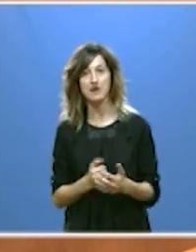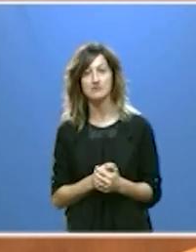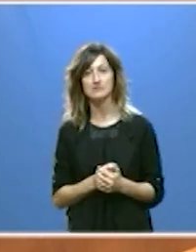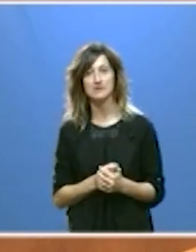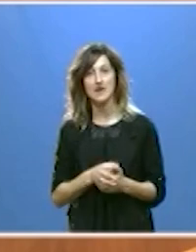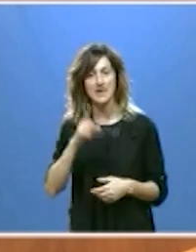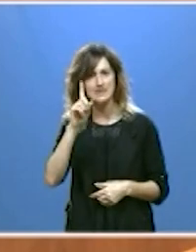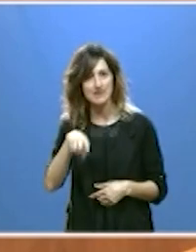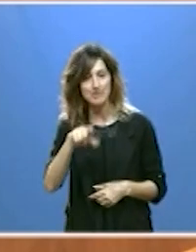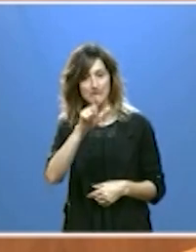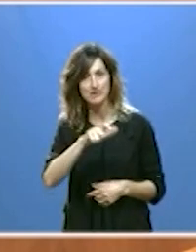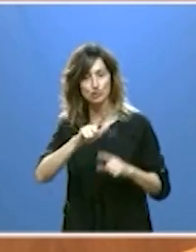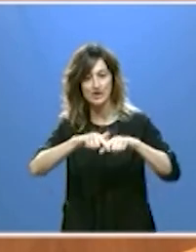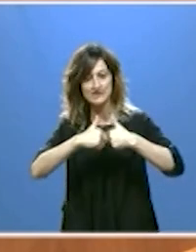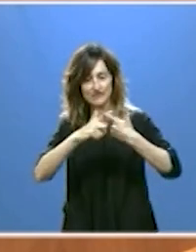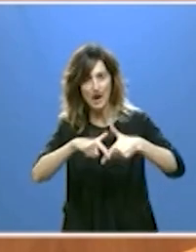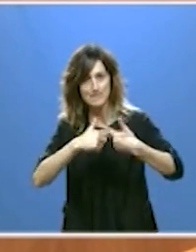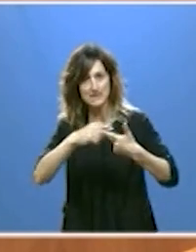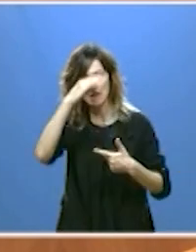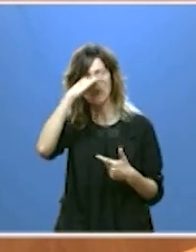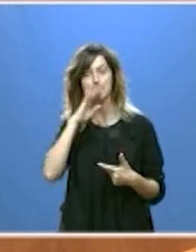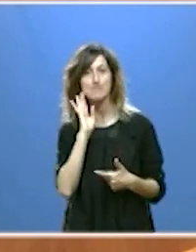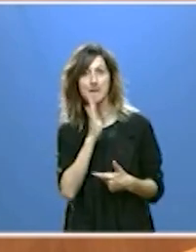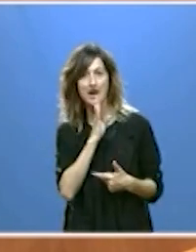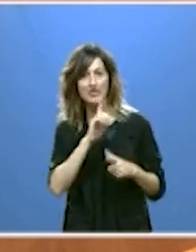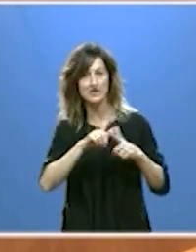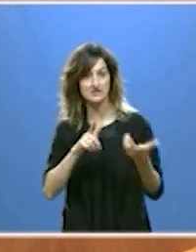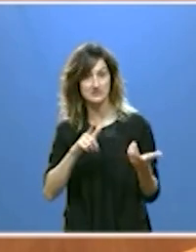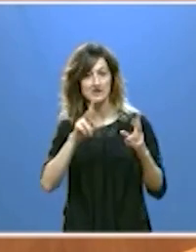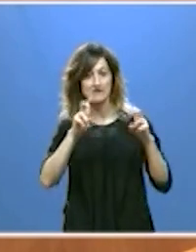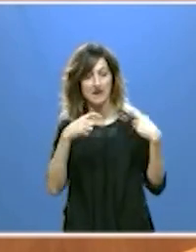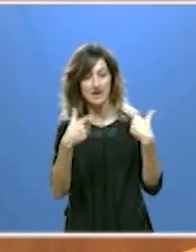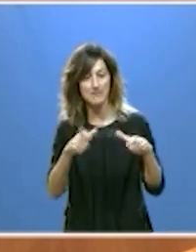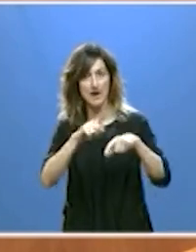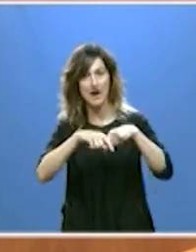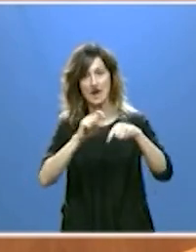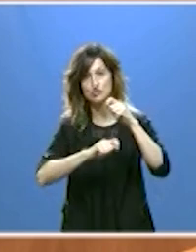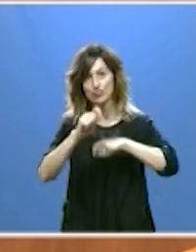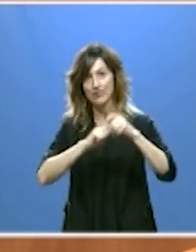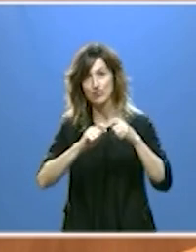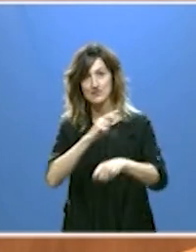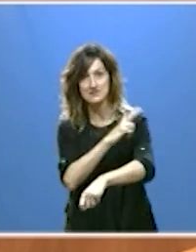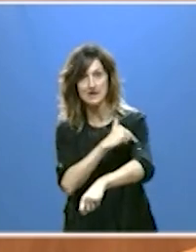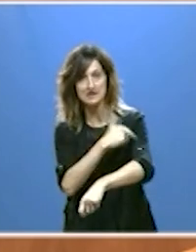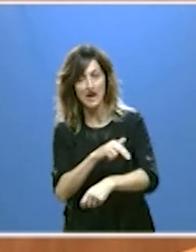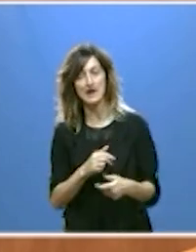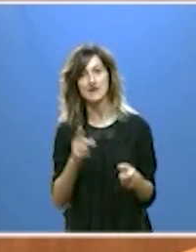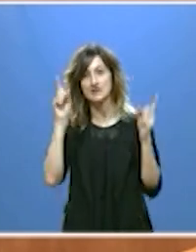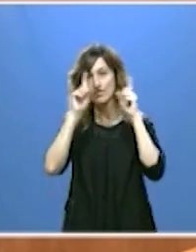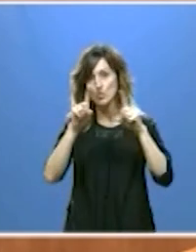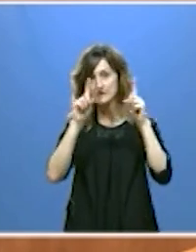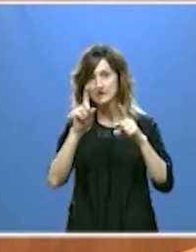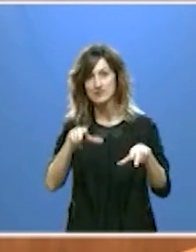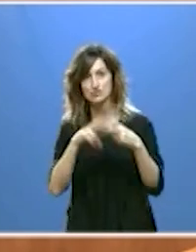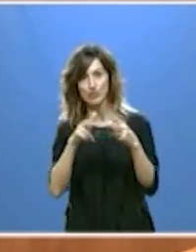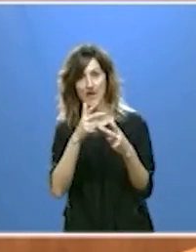también por la implicación de las familias, padres y madres, de las asociaciones y organizaciones sanitarias, educativas